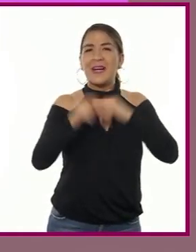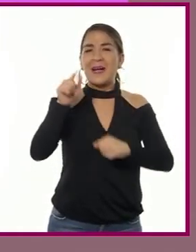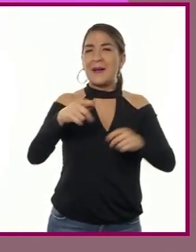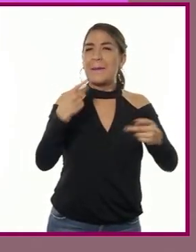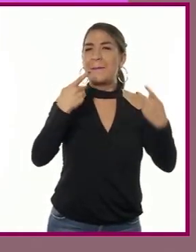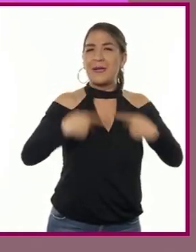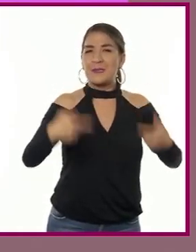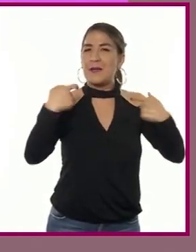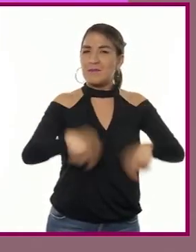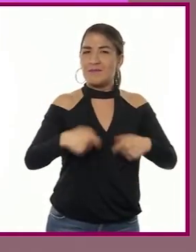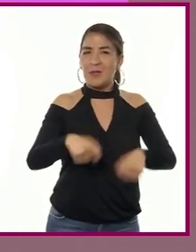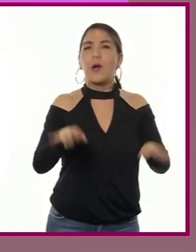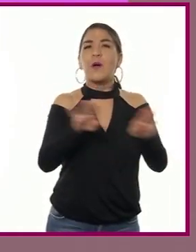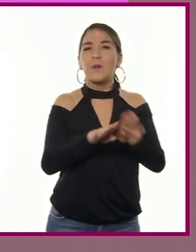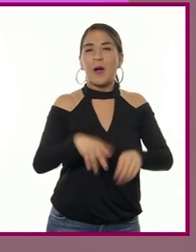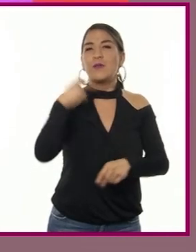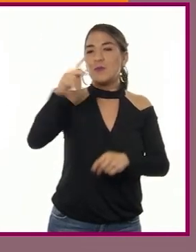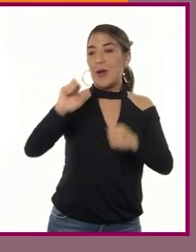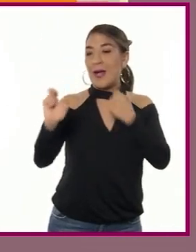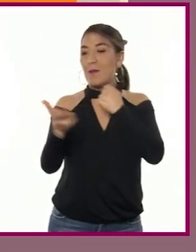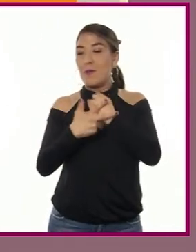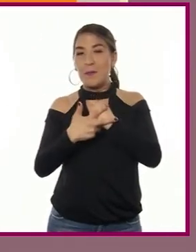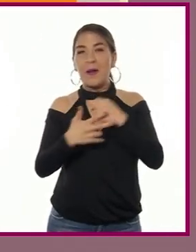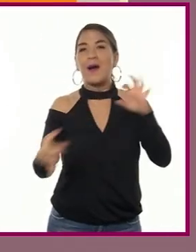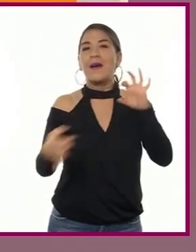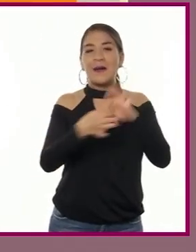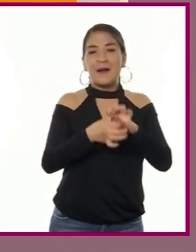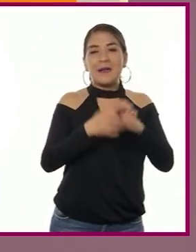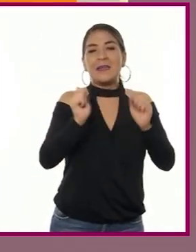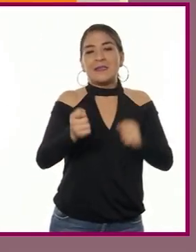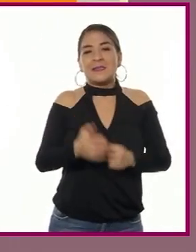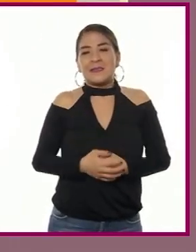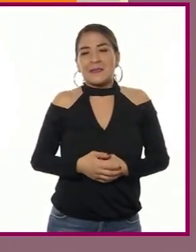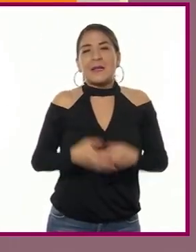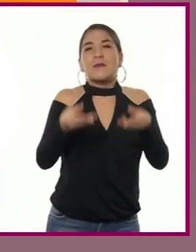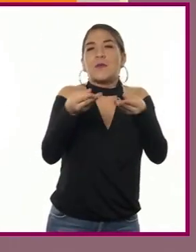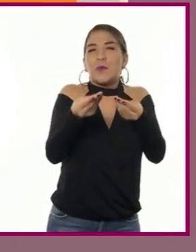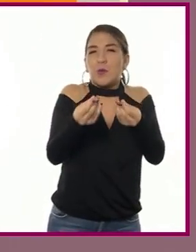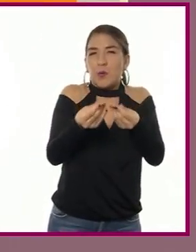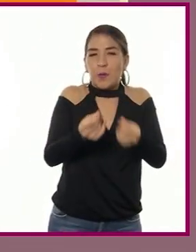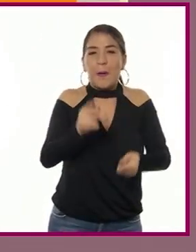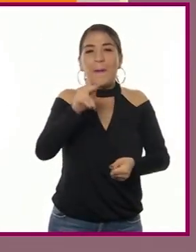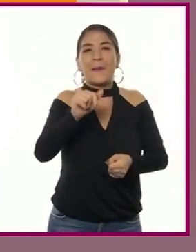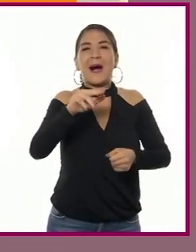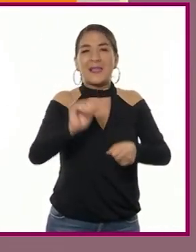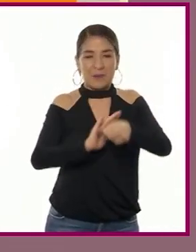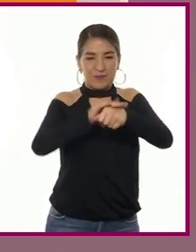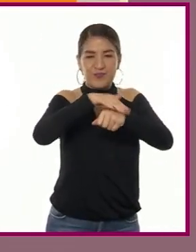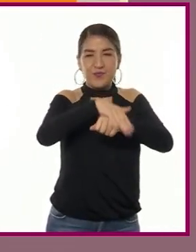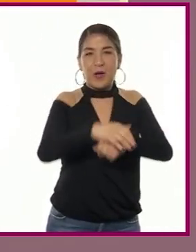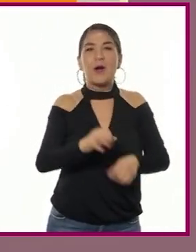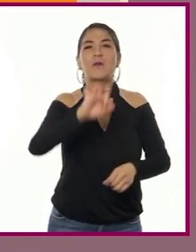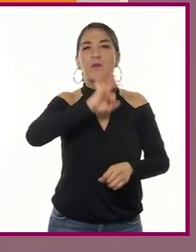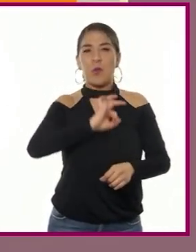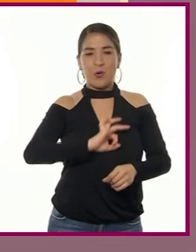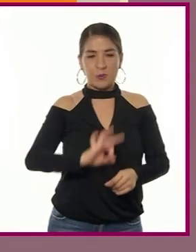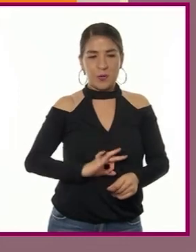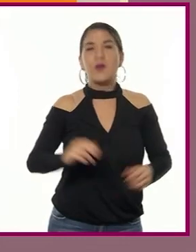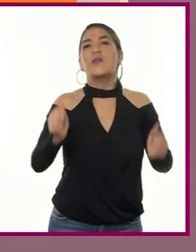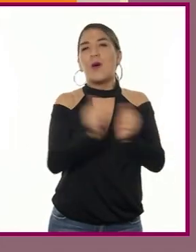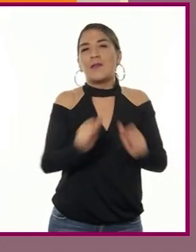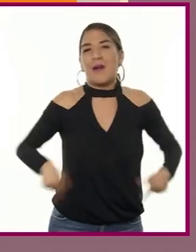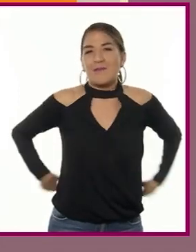conjunta elementos europeos como son panas, terciopelos, botones y hebillas.